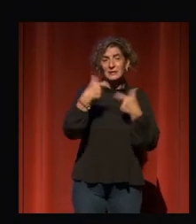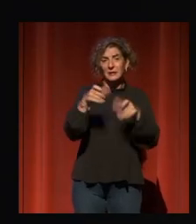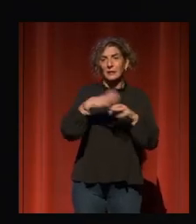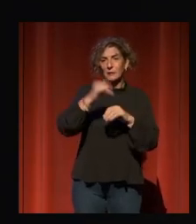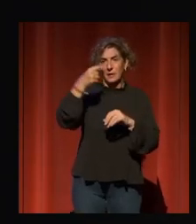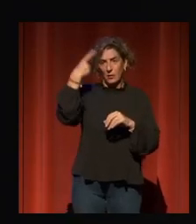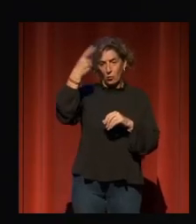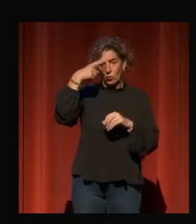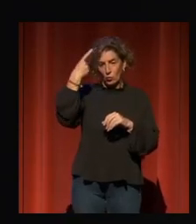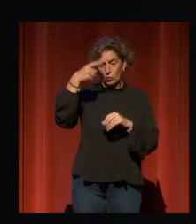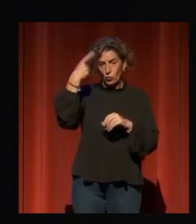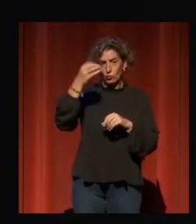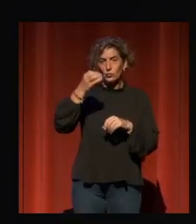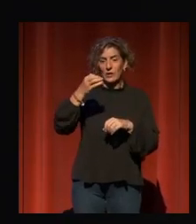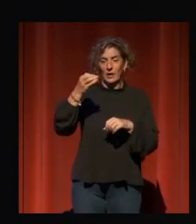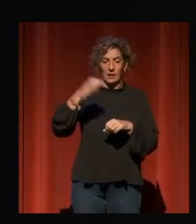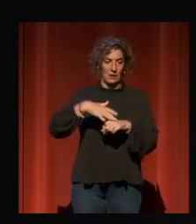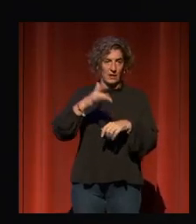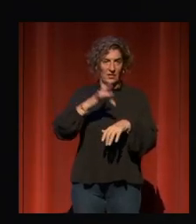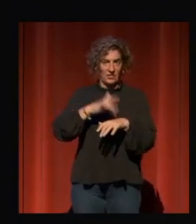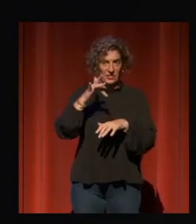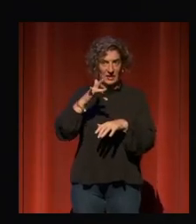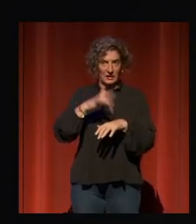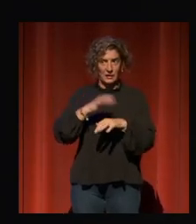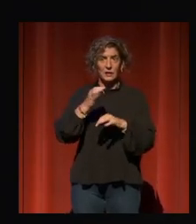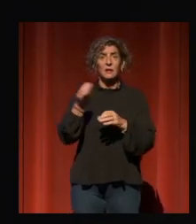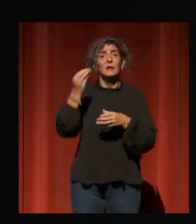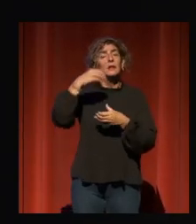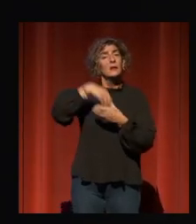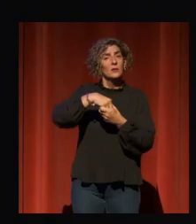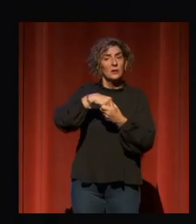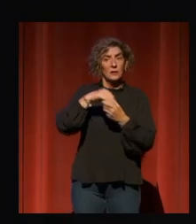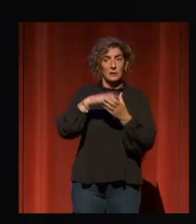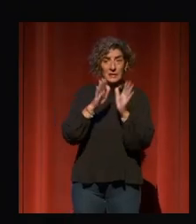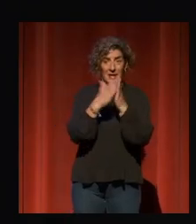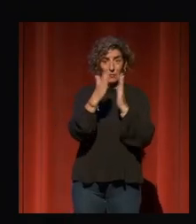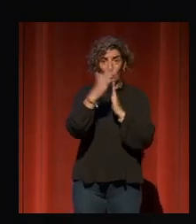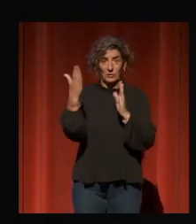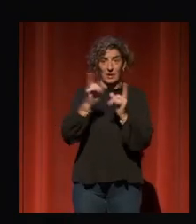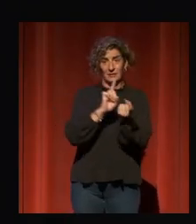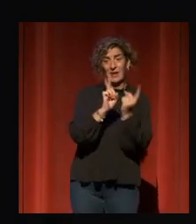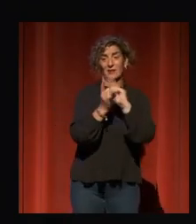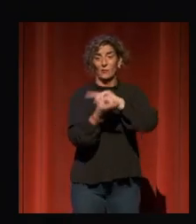digital, lo que incluye la transformación digital de las bibliotecas.